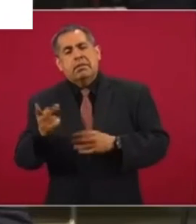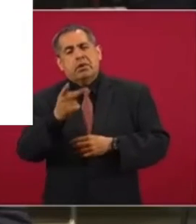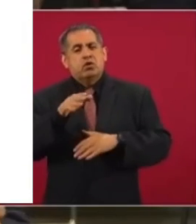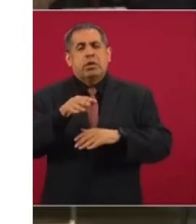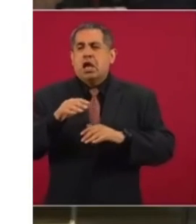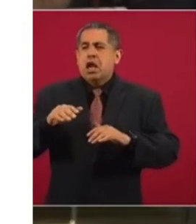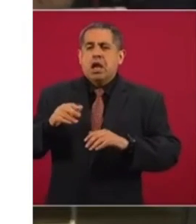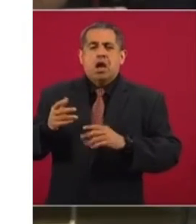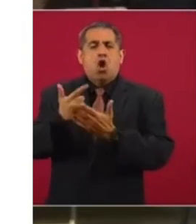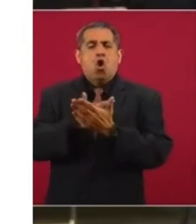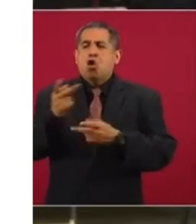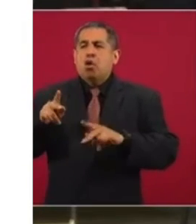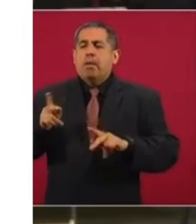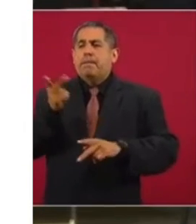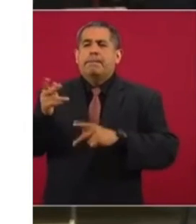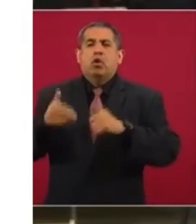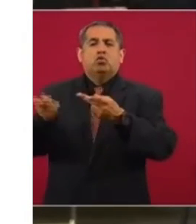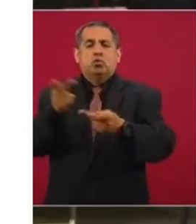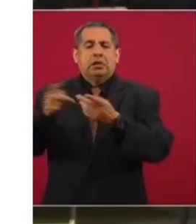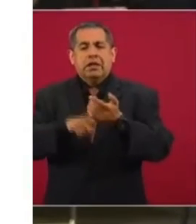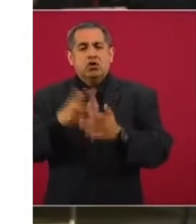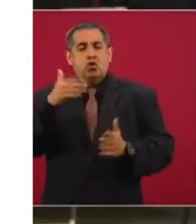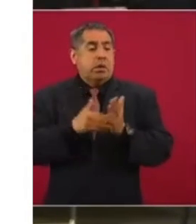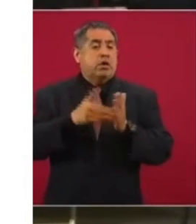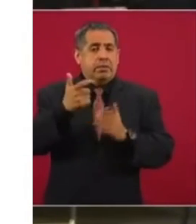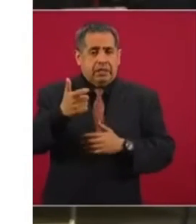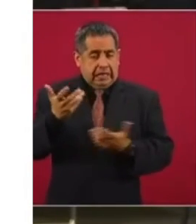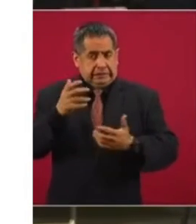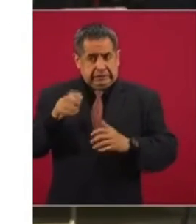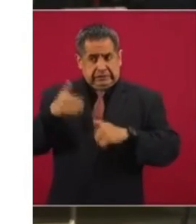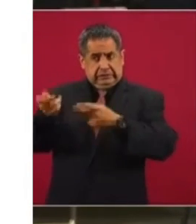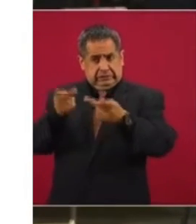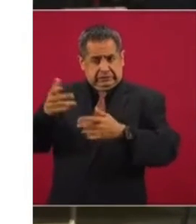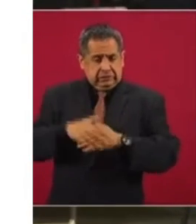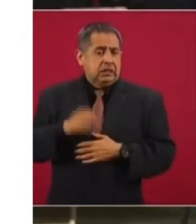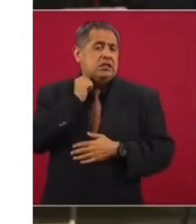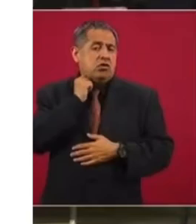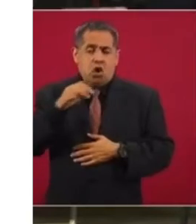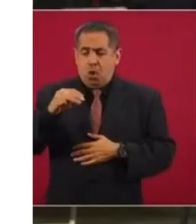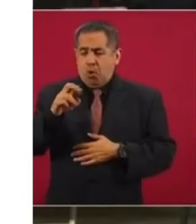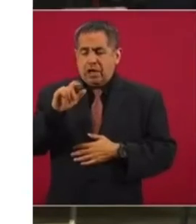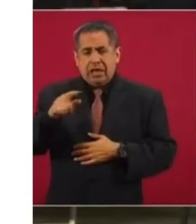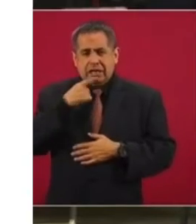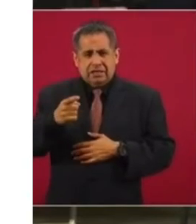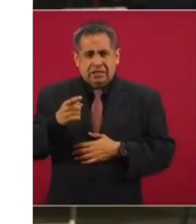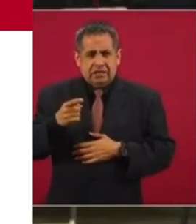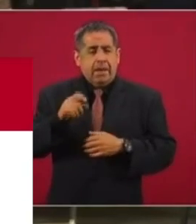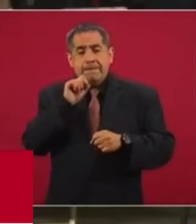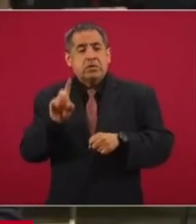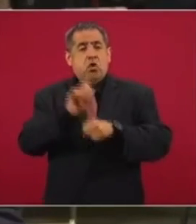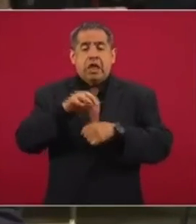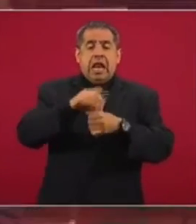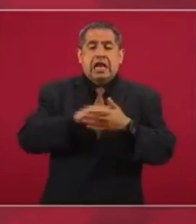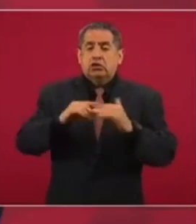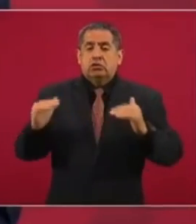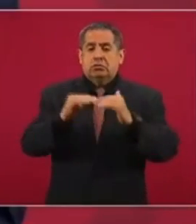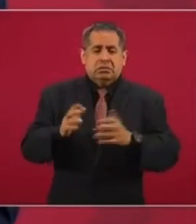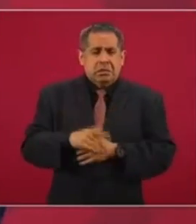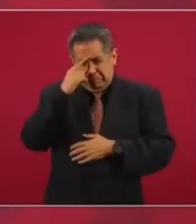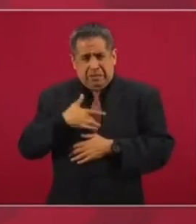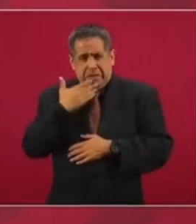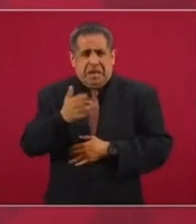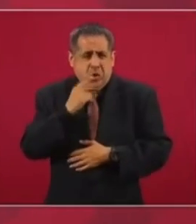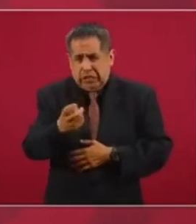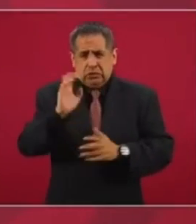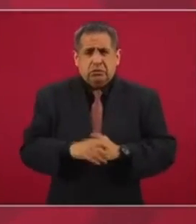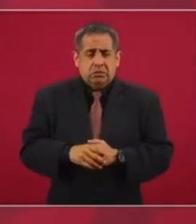La consulta, un funcionario de la INE dijo que costaría 8 mil millones de pesos hacerla. El senador Monreal propone que se empate con la elección. ¿Usted qué piensa? Pues está muy bien